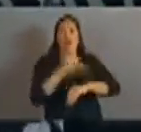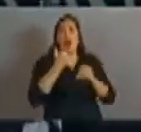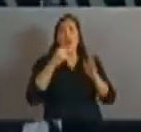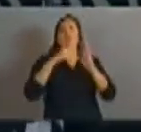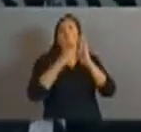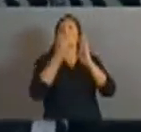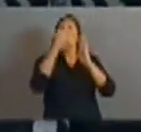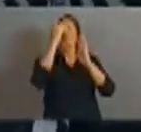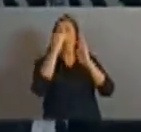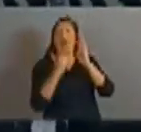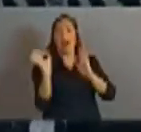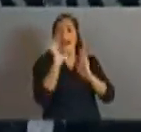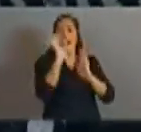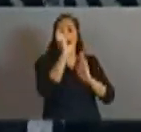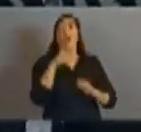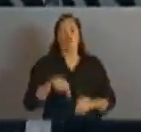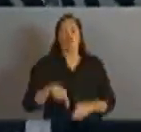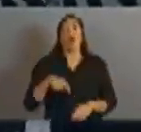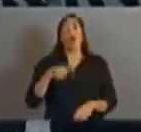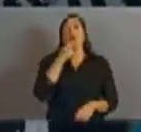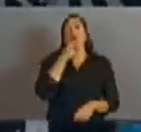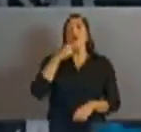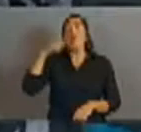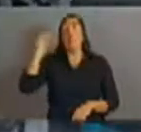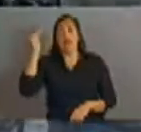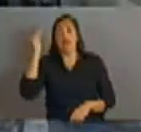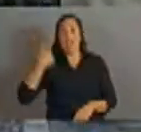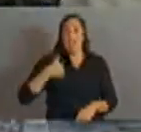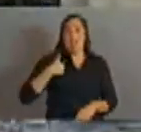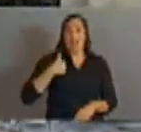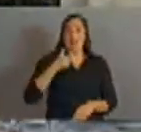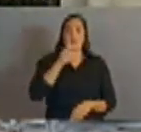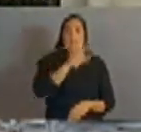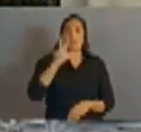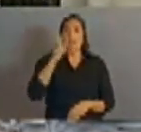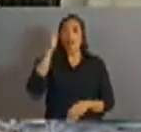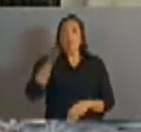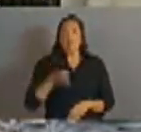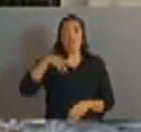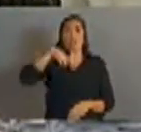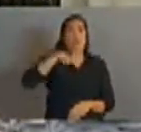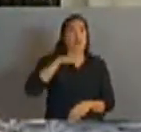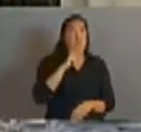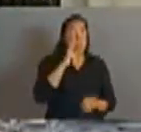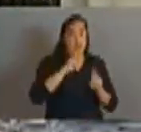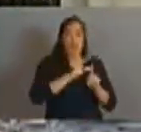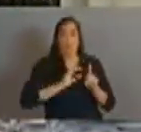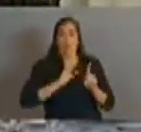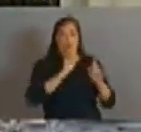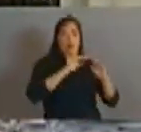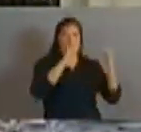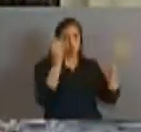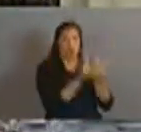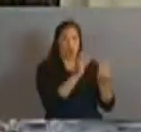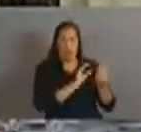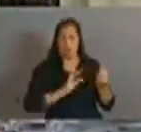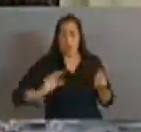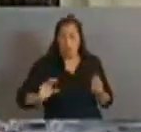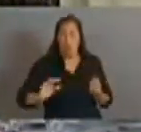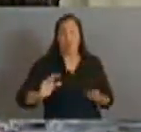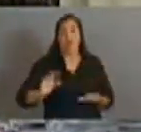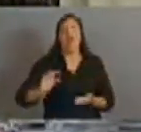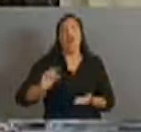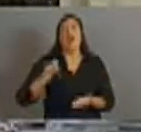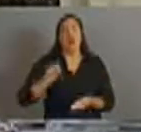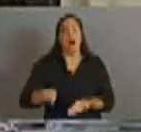y Brasil son los que graban con mayor cuantía sobre el PBI, 33%, destaca que es Argentina el país